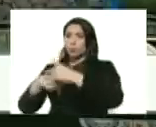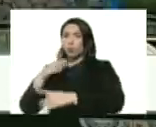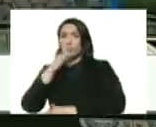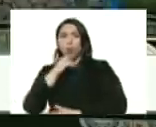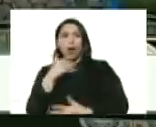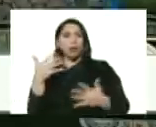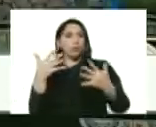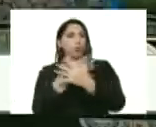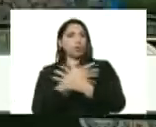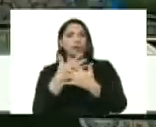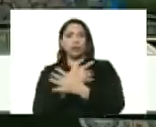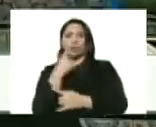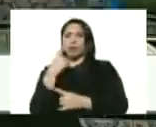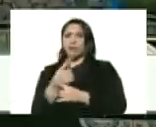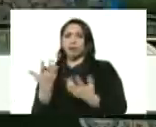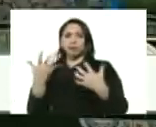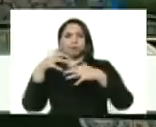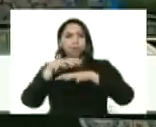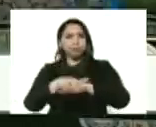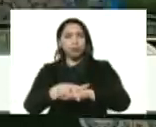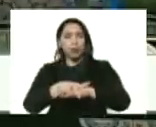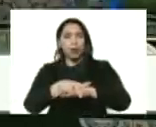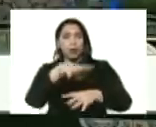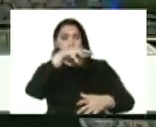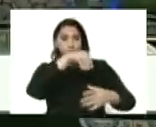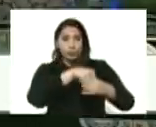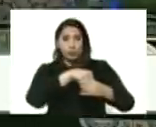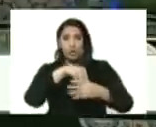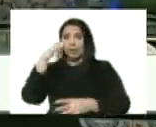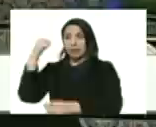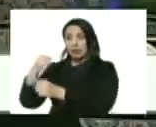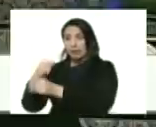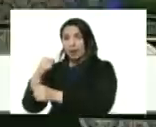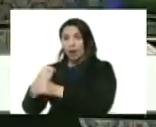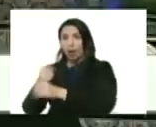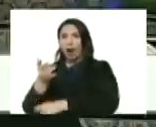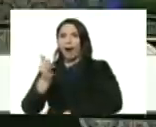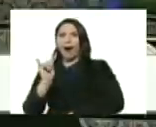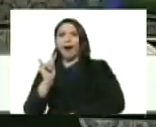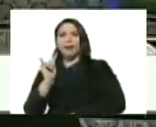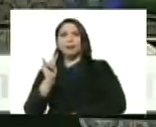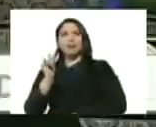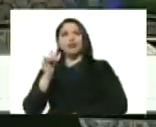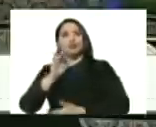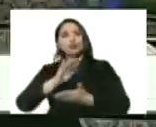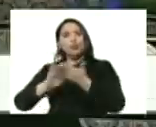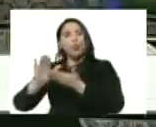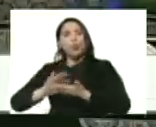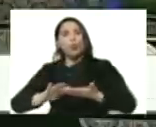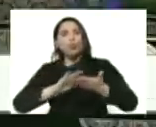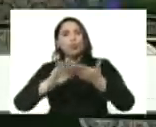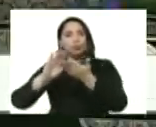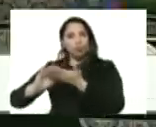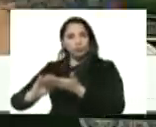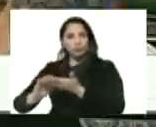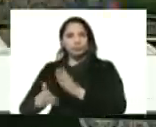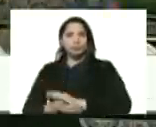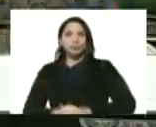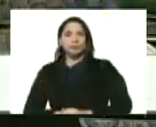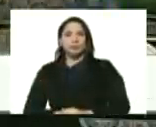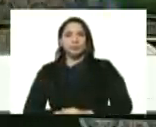no hay contradicción entre cuarentena y trabajo lo que hay es solución solución